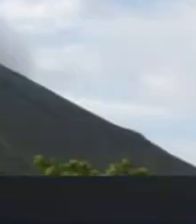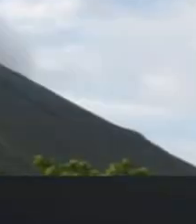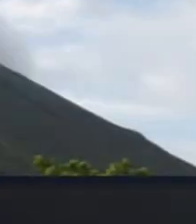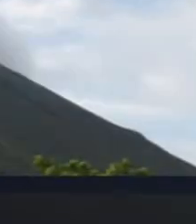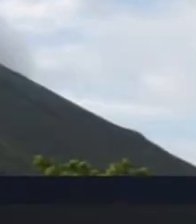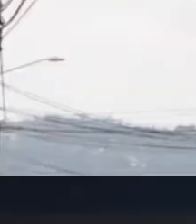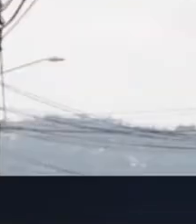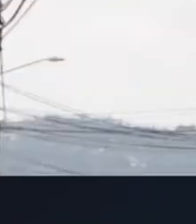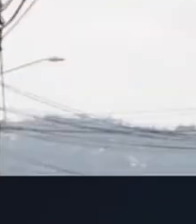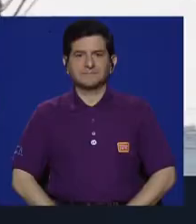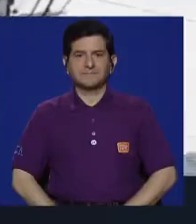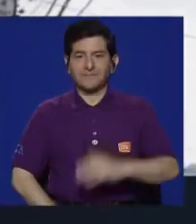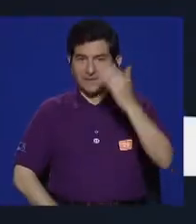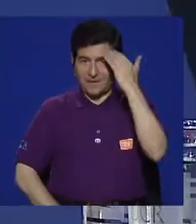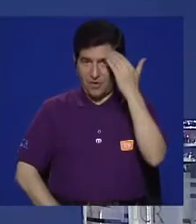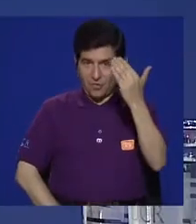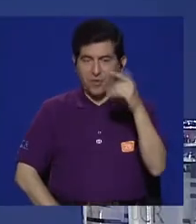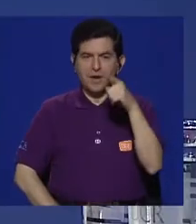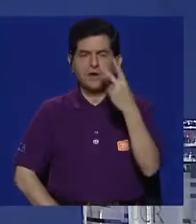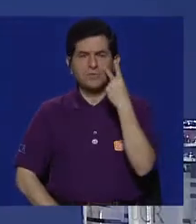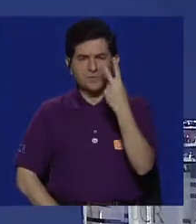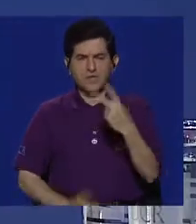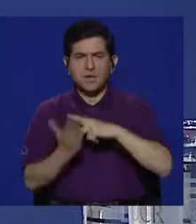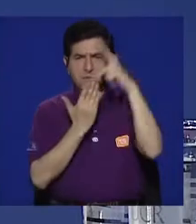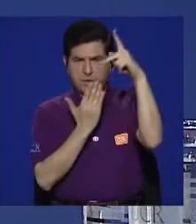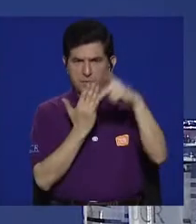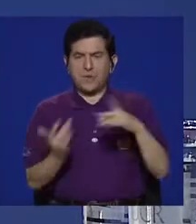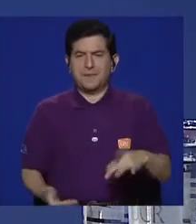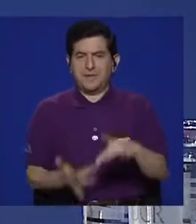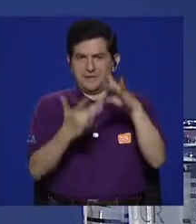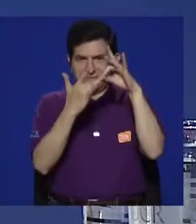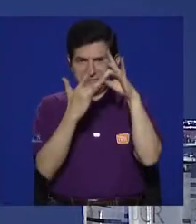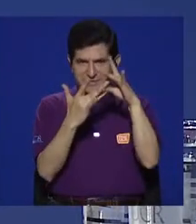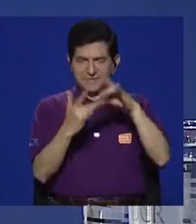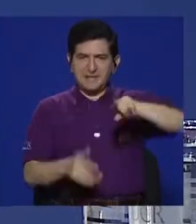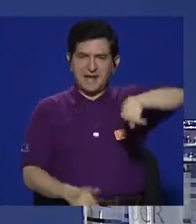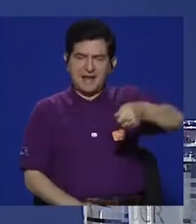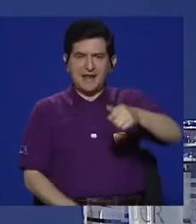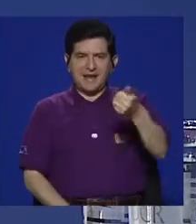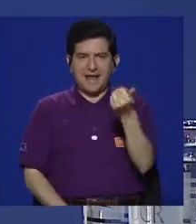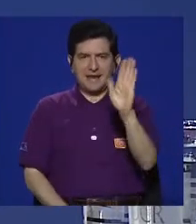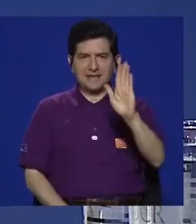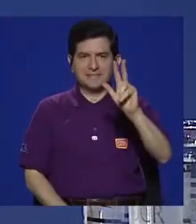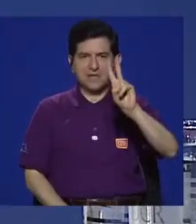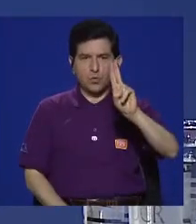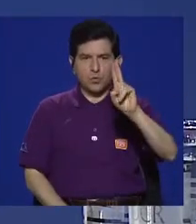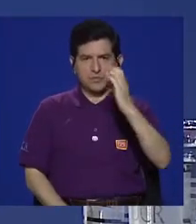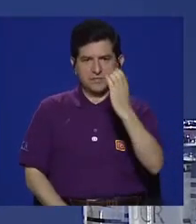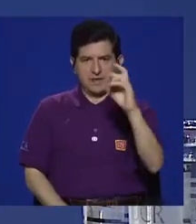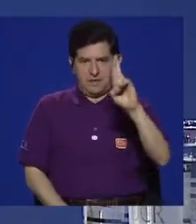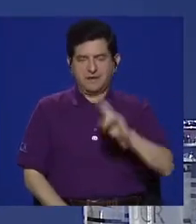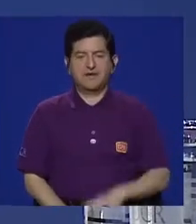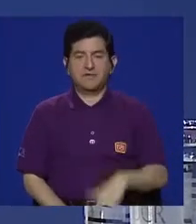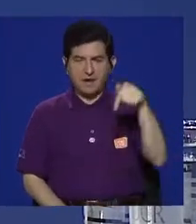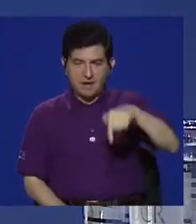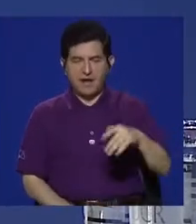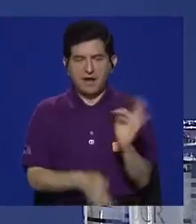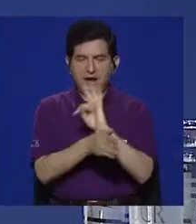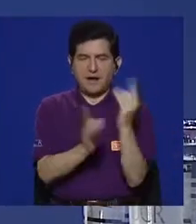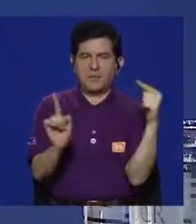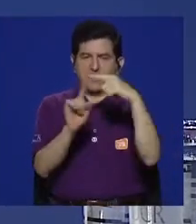Transcribed Hola, ¿qué tal? Usted está viendo un programa especial de Canal 15 UCR en donde